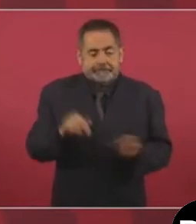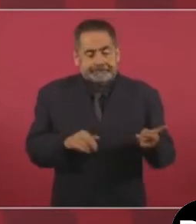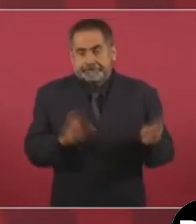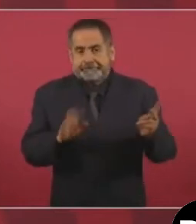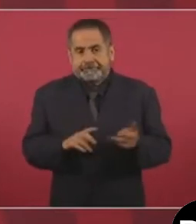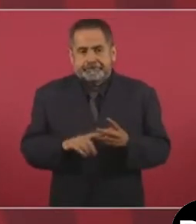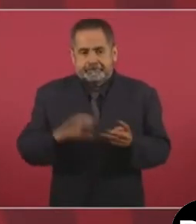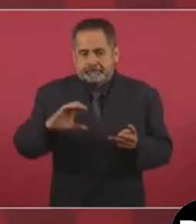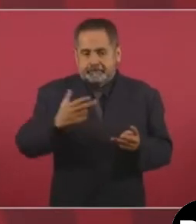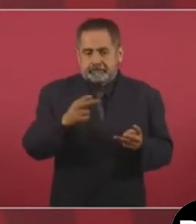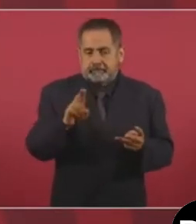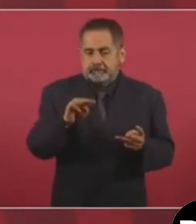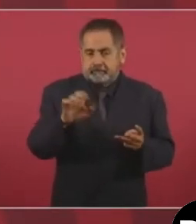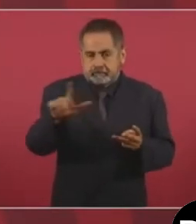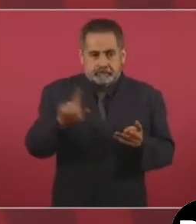Chumel,